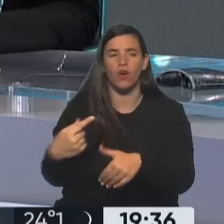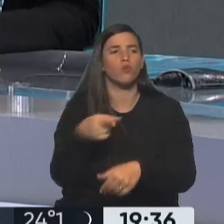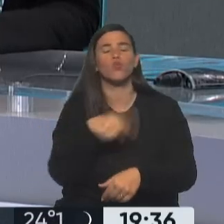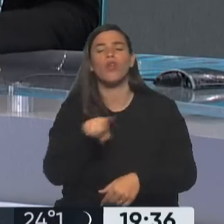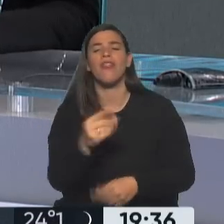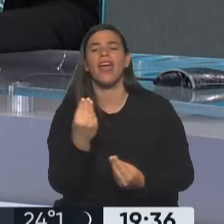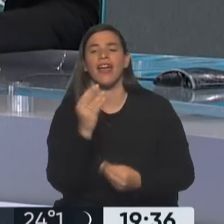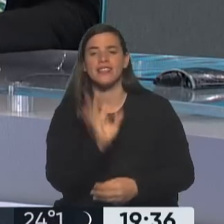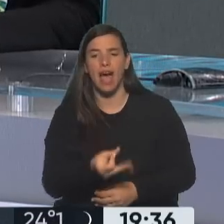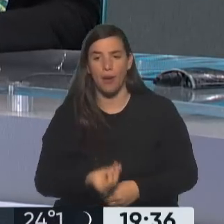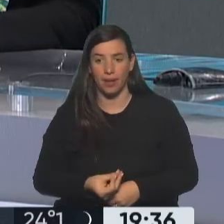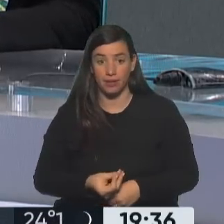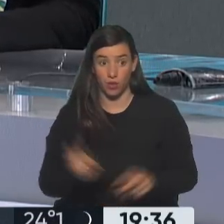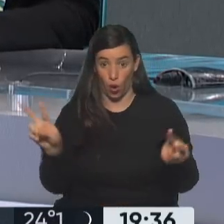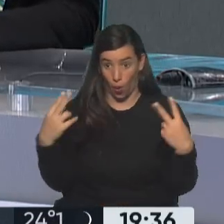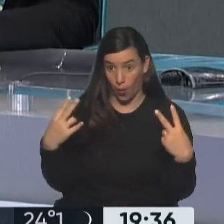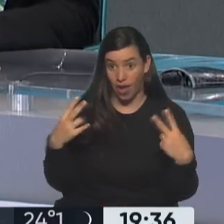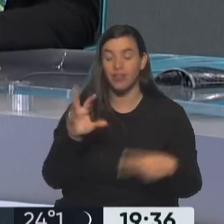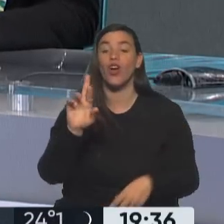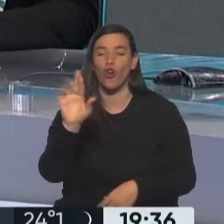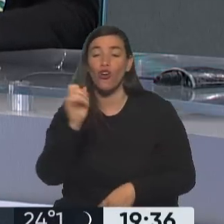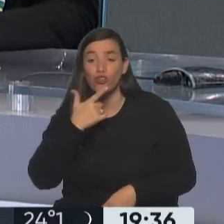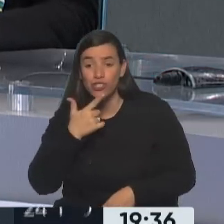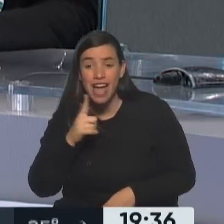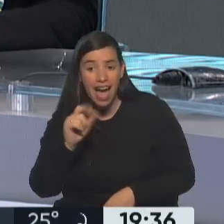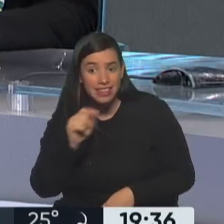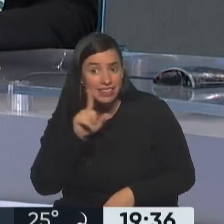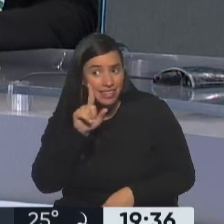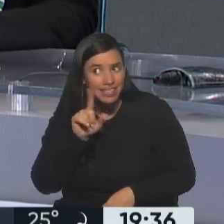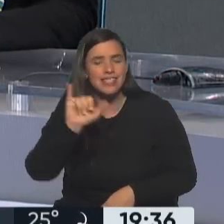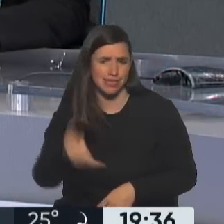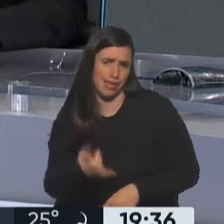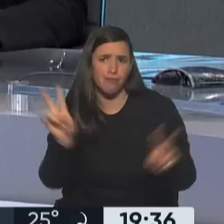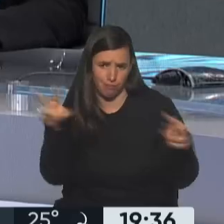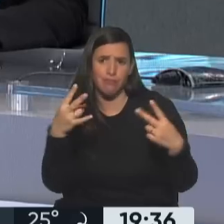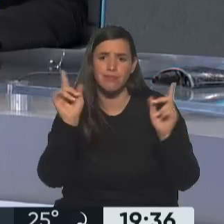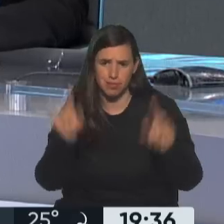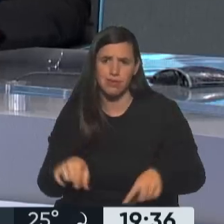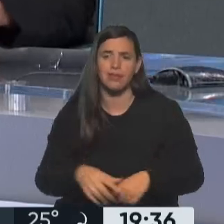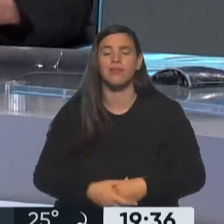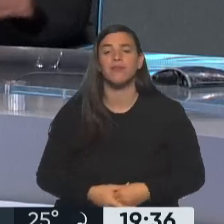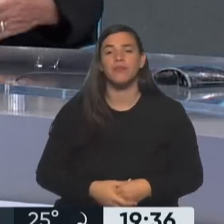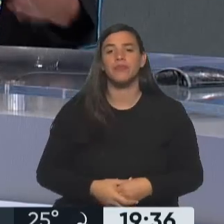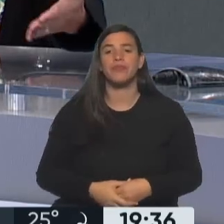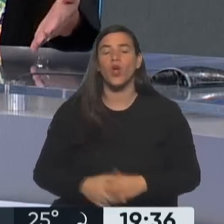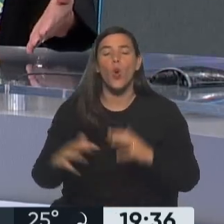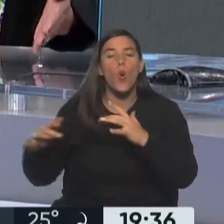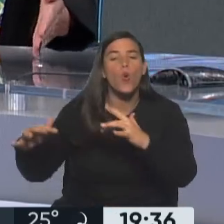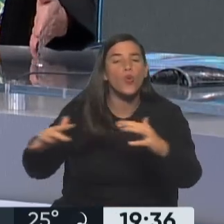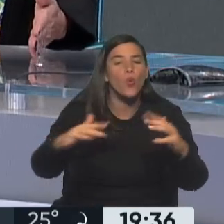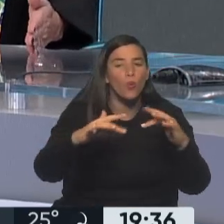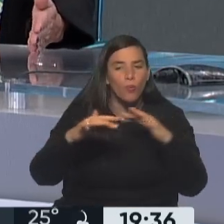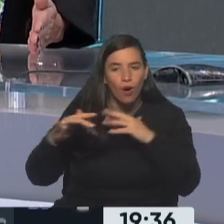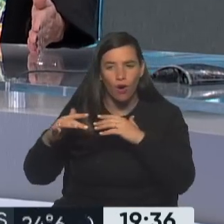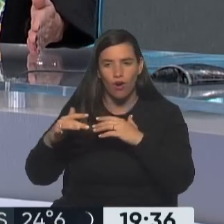¿en Rosati? Entre otros. No, lo que hay es un temor de que la Corte siga teniendo el mismo comportamiento